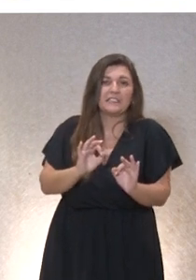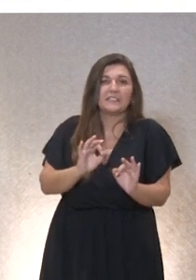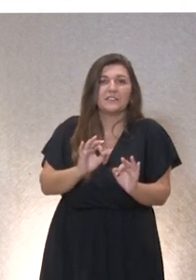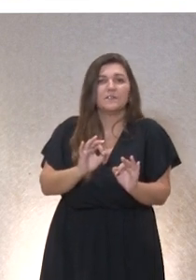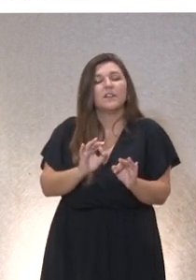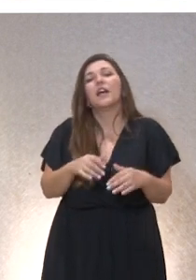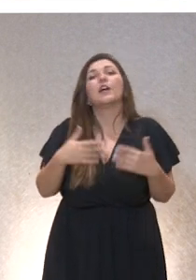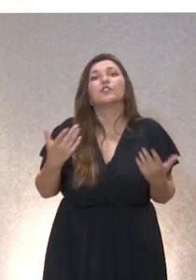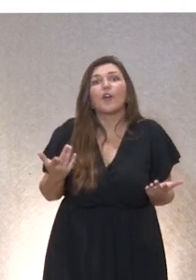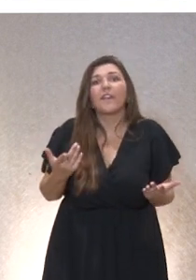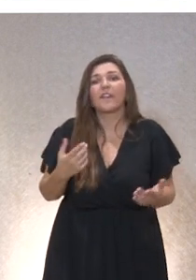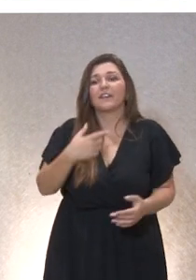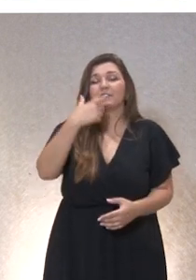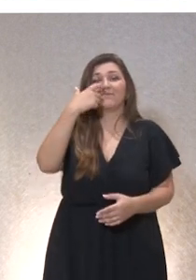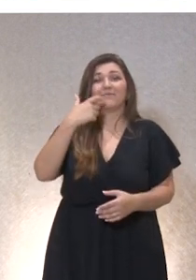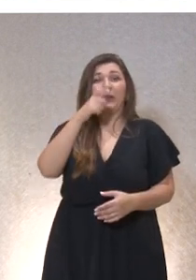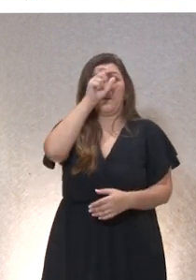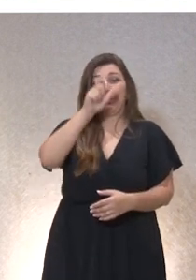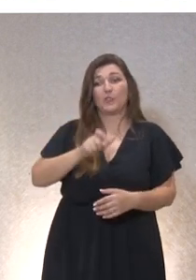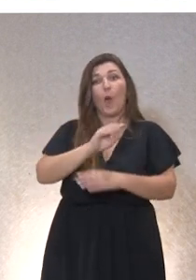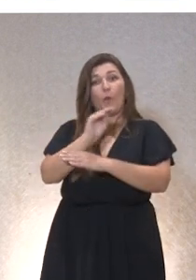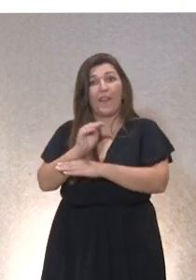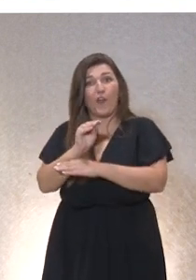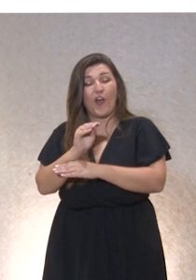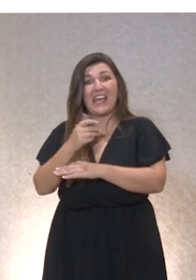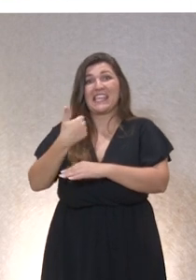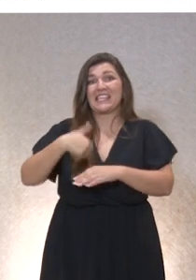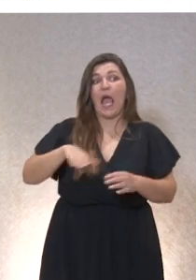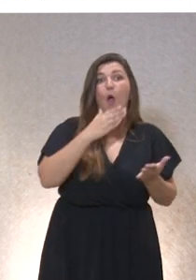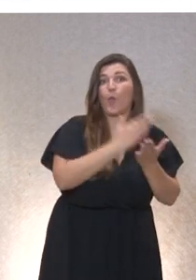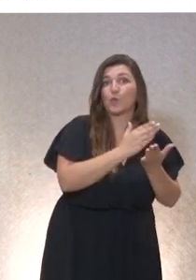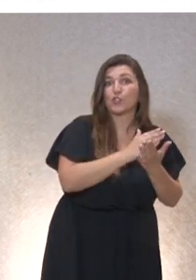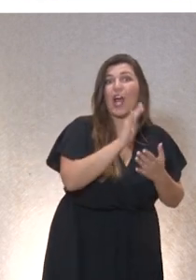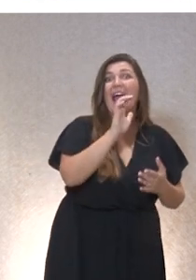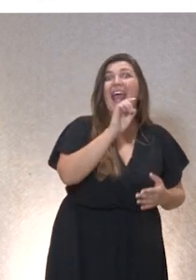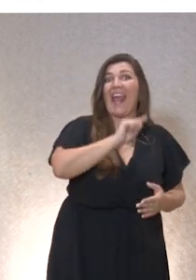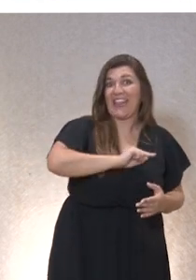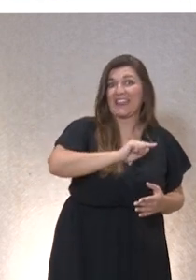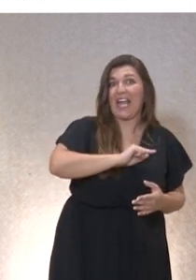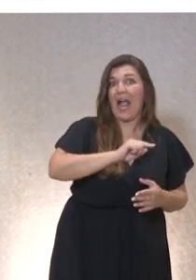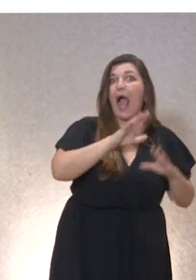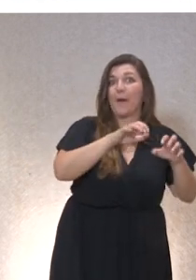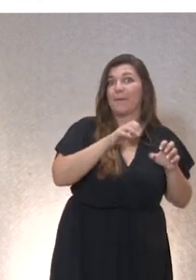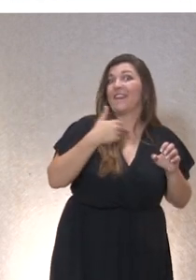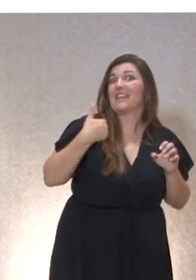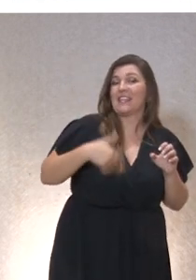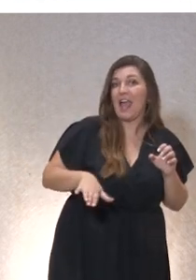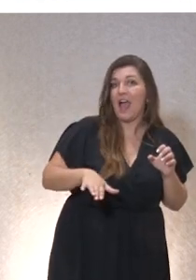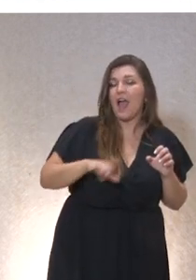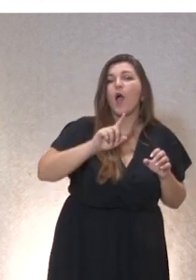tanto, el cuidador que ha hecho el curso de ética, que ha aprendido de ética aplicada, se tiene que plantear en algún momento